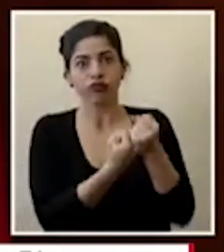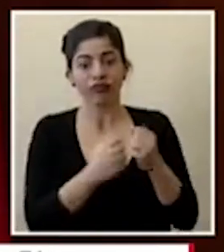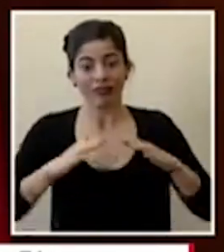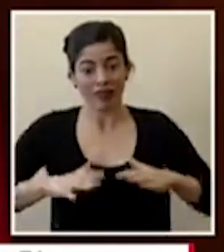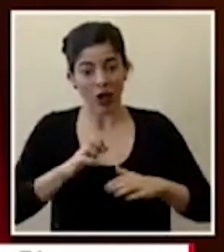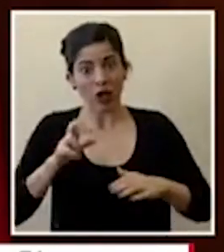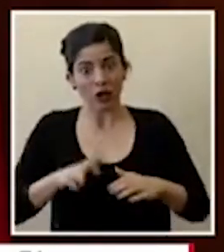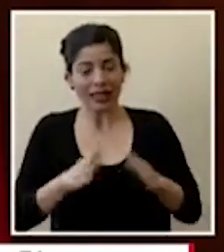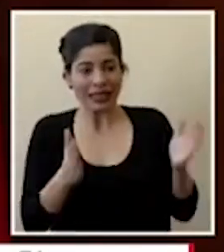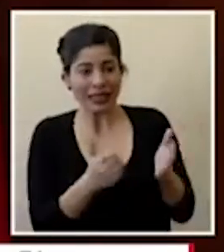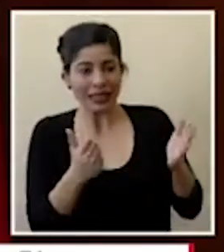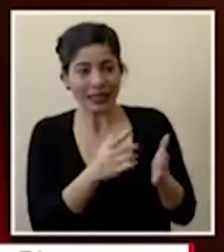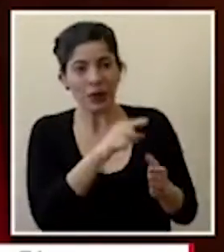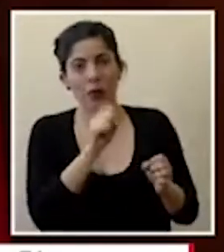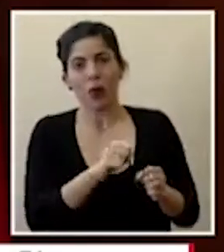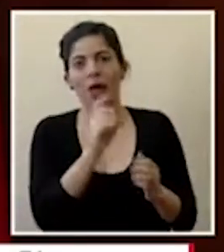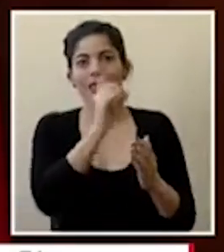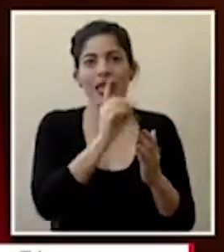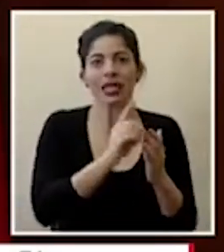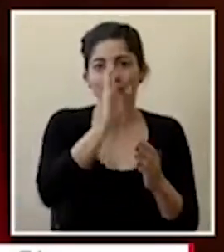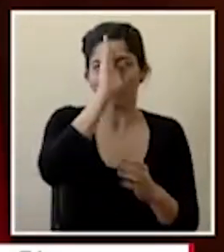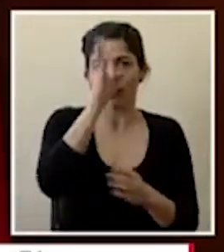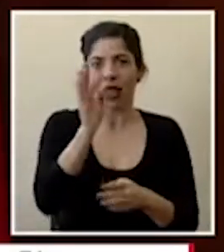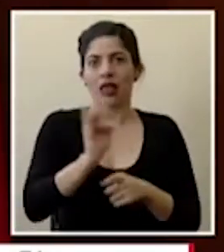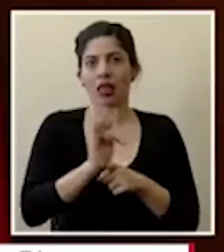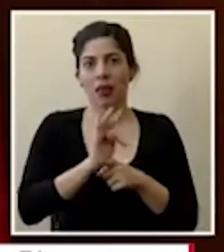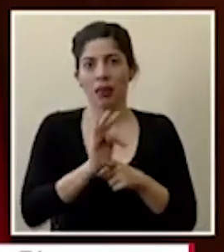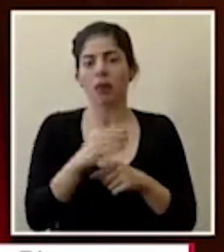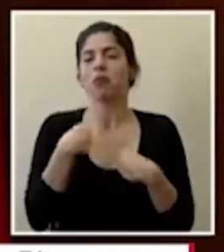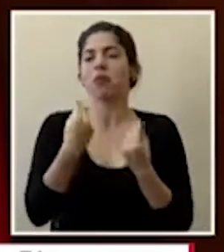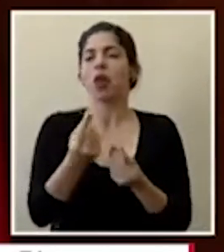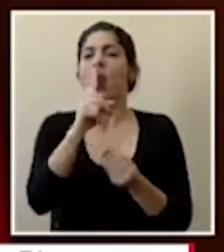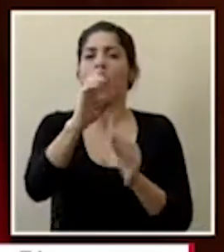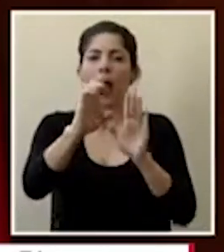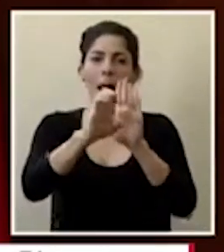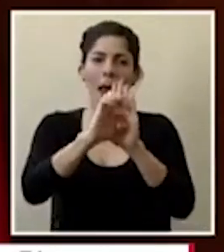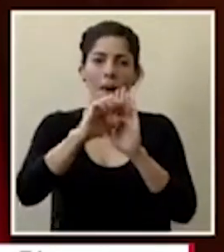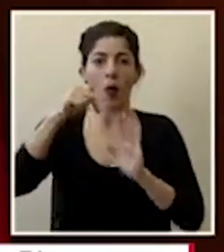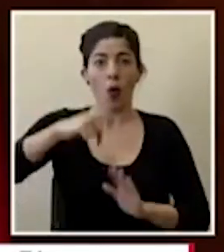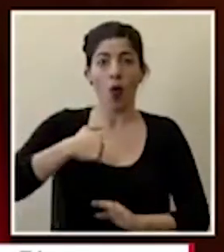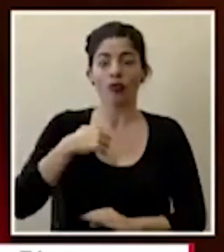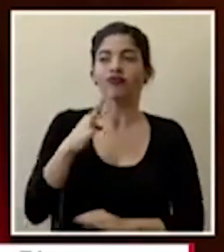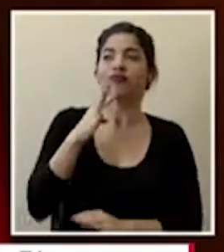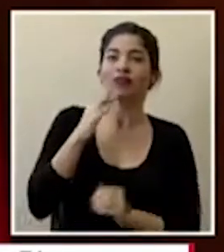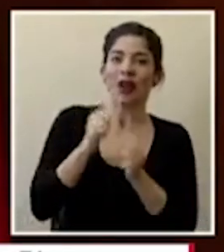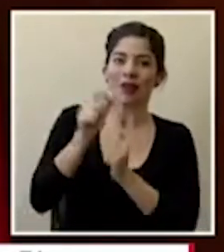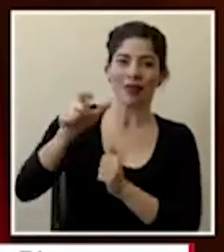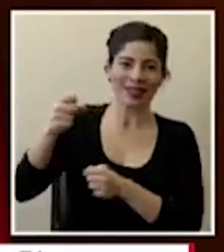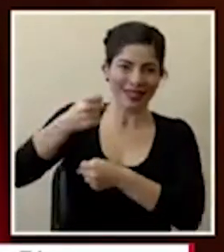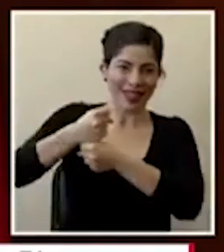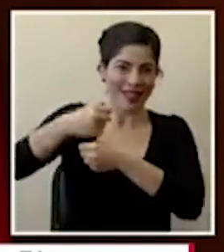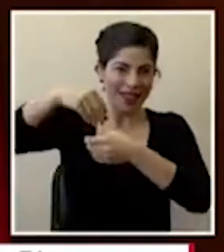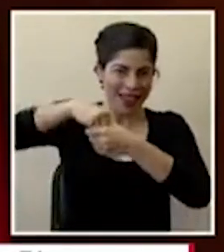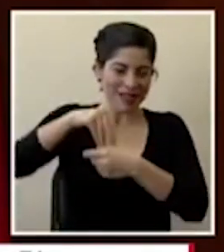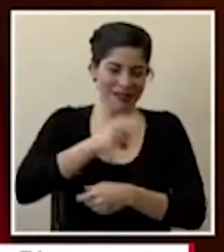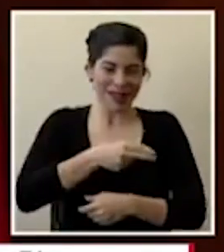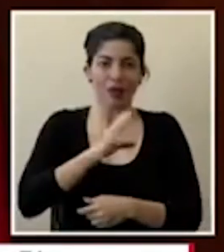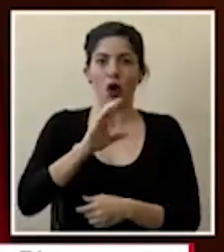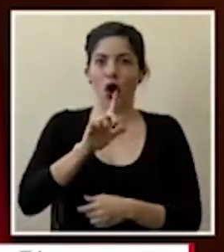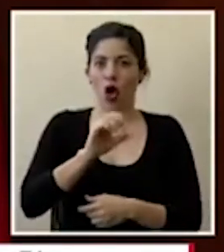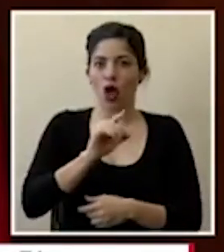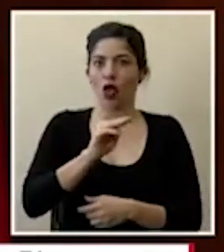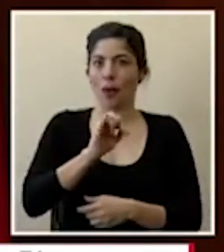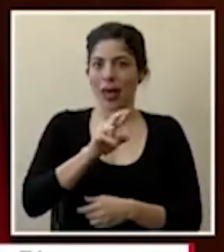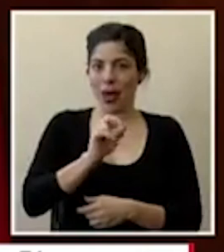costa rica para poder diseñar tratamientos nada más les pongo ejemplo y hoy hablando con las personas del clodomiro picado un